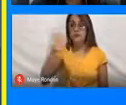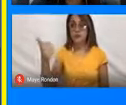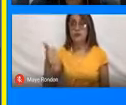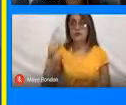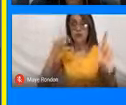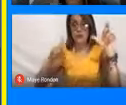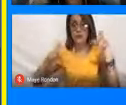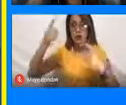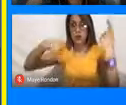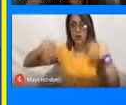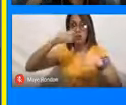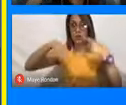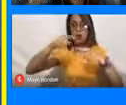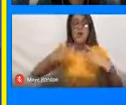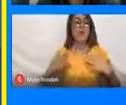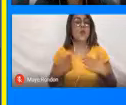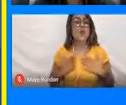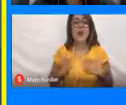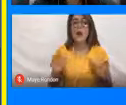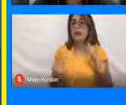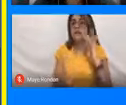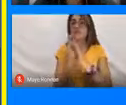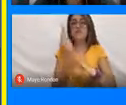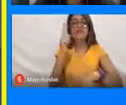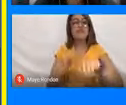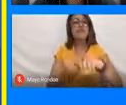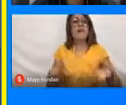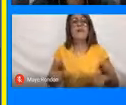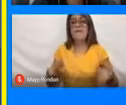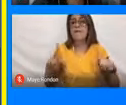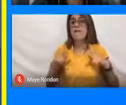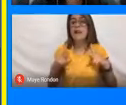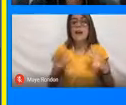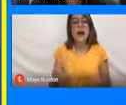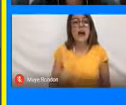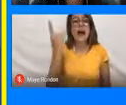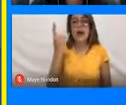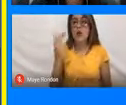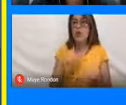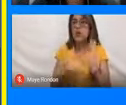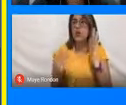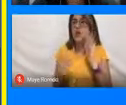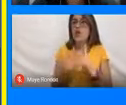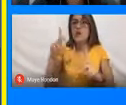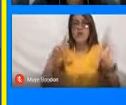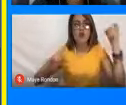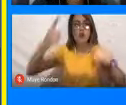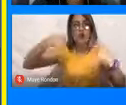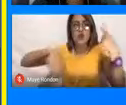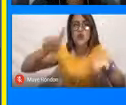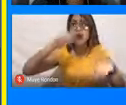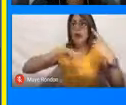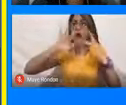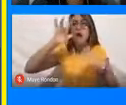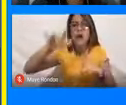turistas en algún momento de nuestras vidas ejercemos ese rol de turista, de visitante,